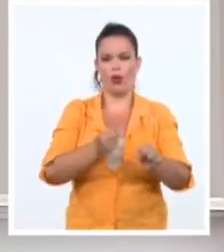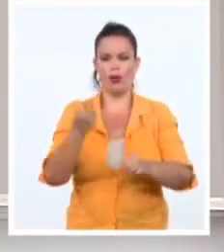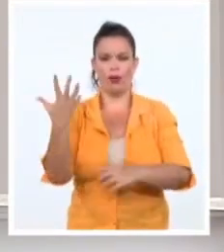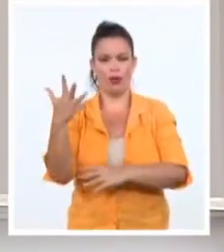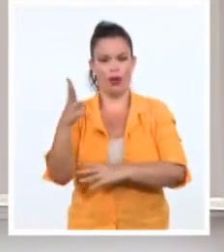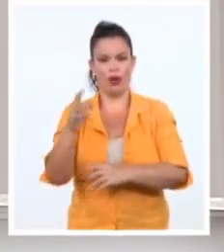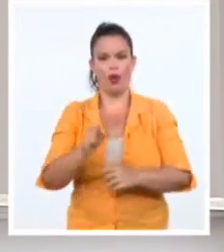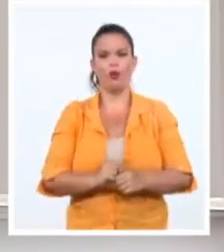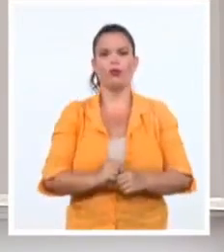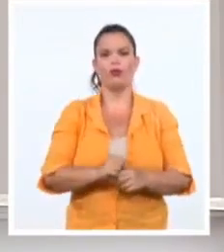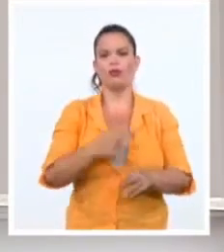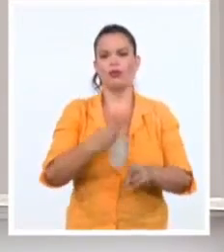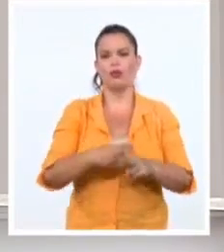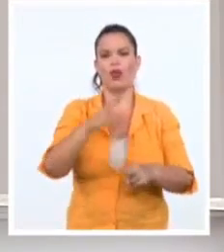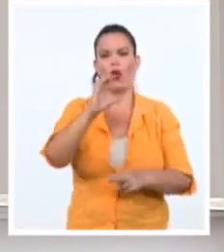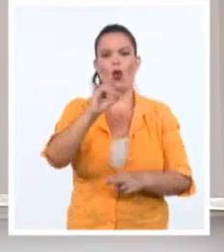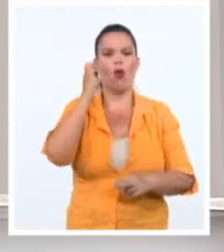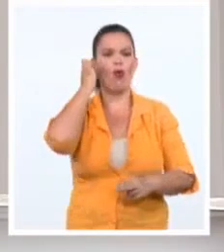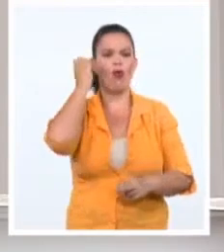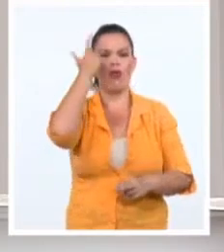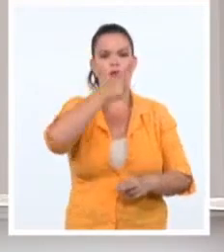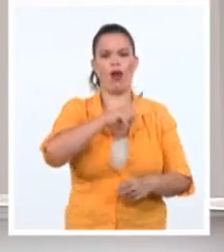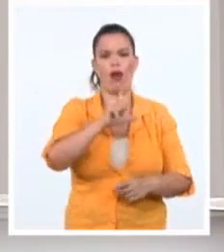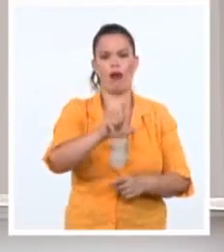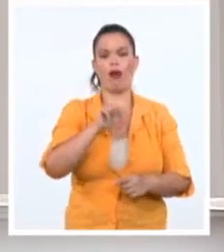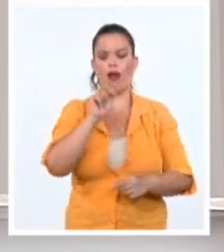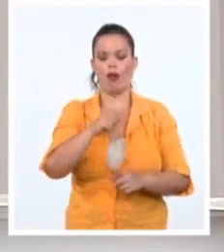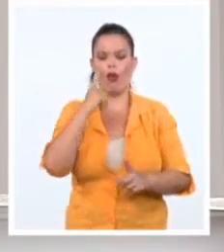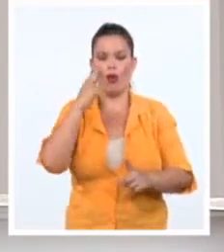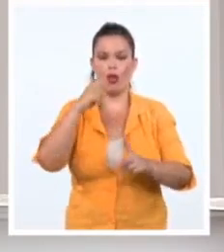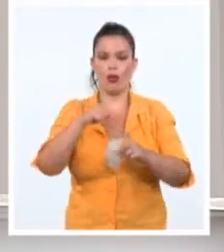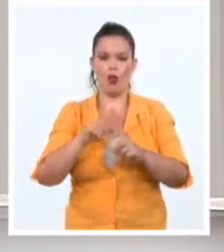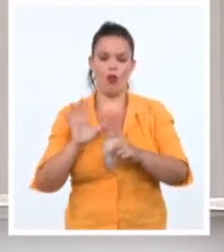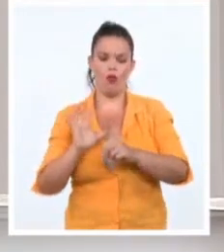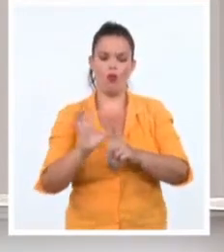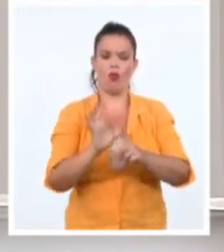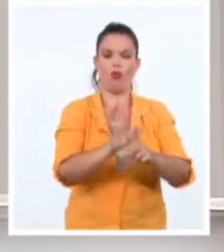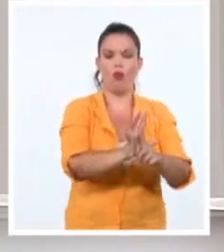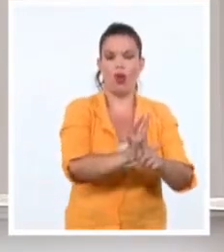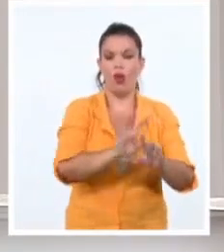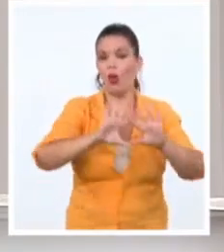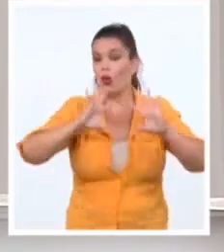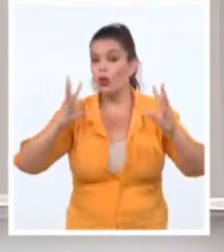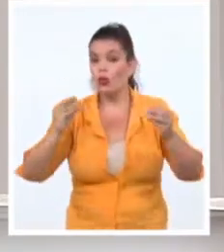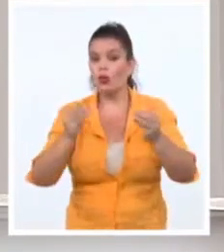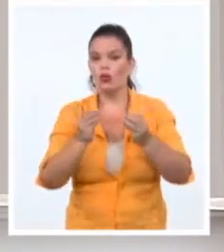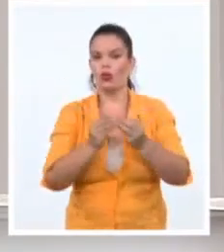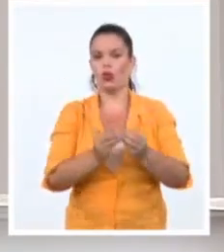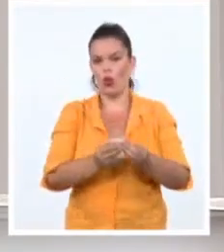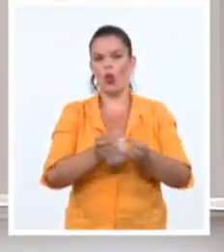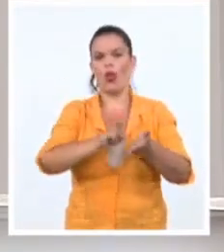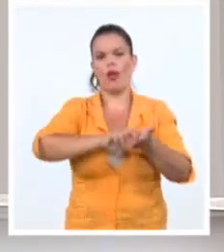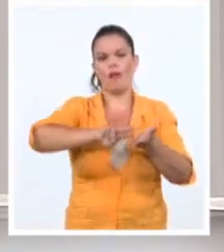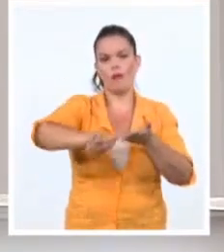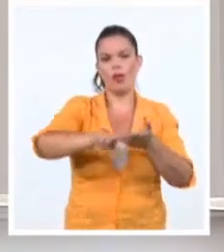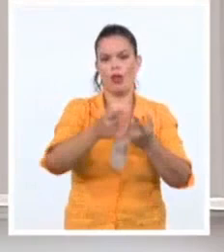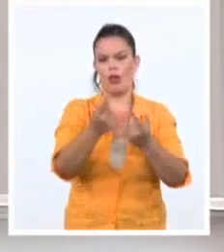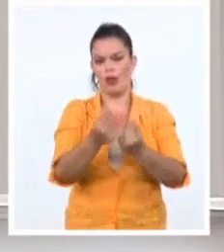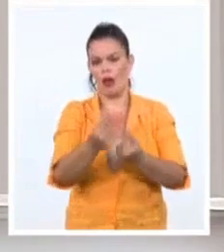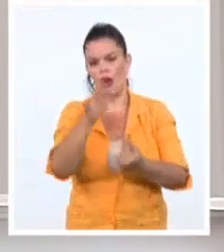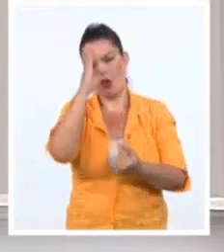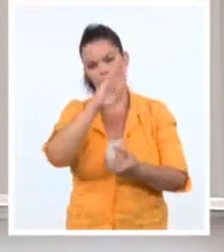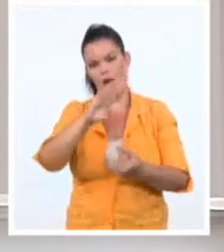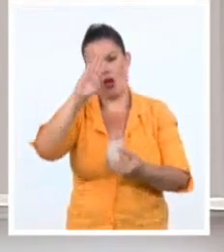OFAC, encargada de perseguir de manera milimétrica cada transacción financiera desde y hacia